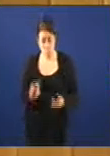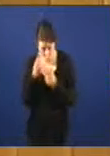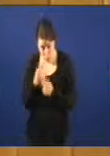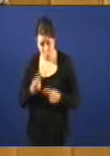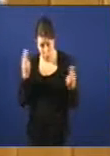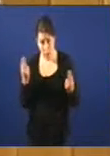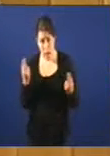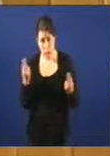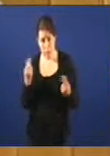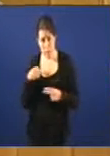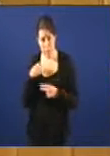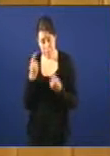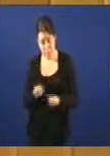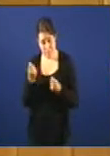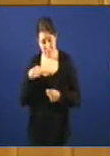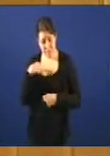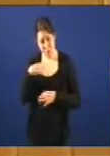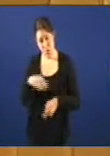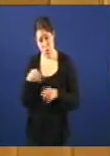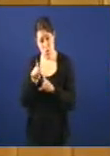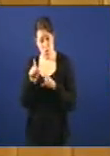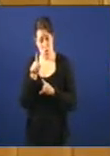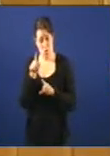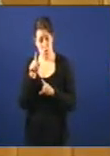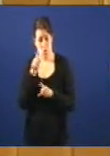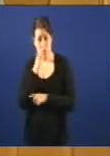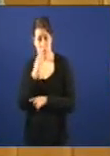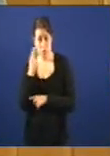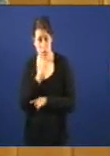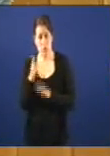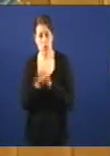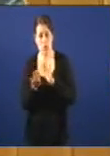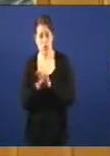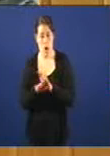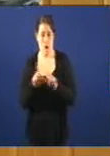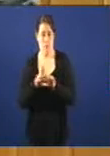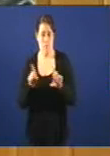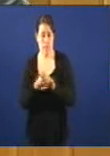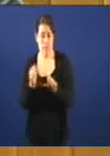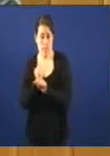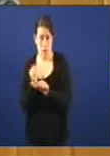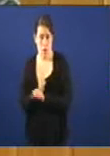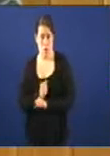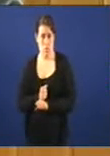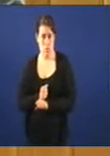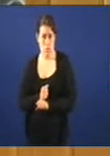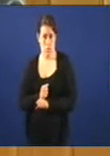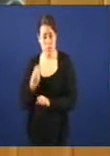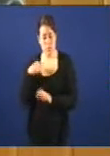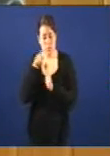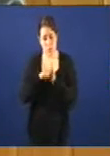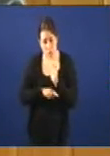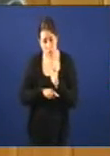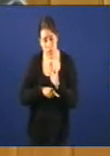o único compromiso da empresa posible é manter os postos de traballo nas mismas condicións fíxense vostedes que para que as